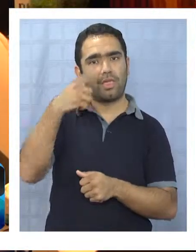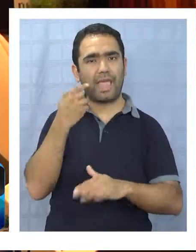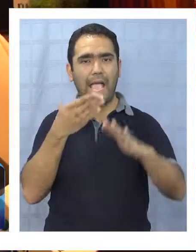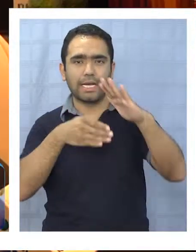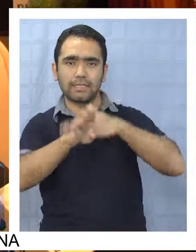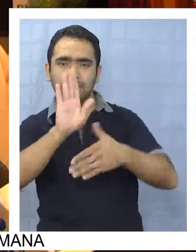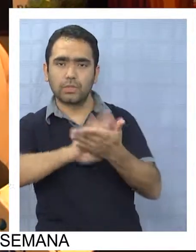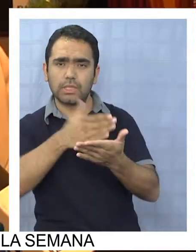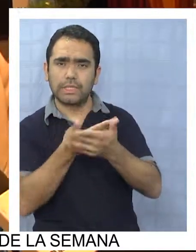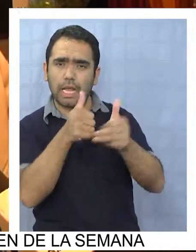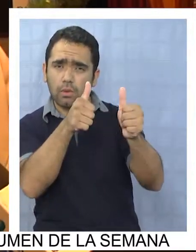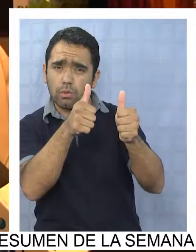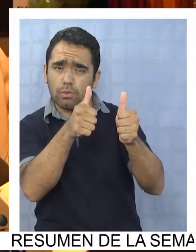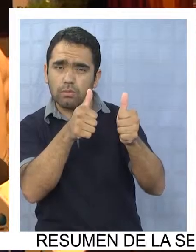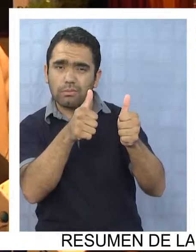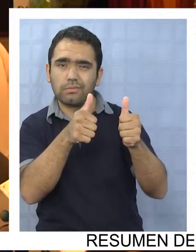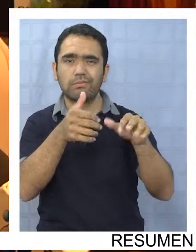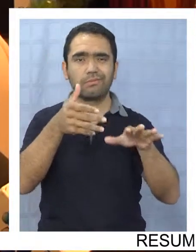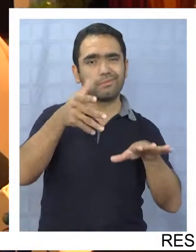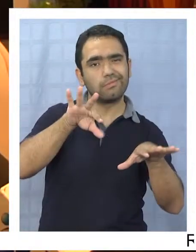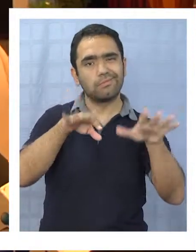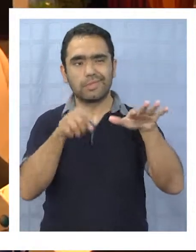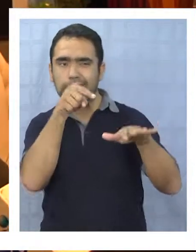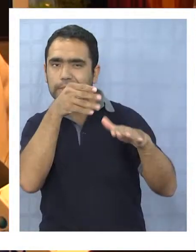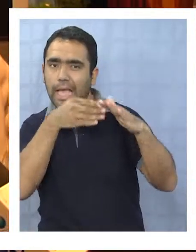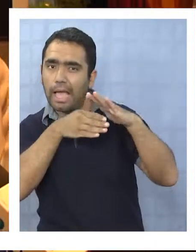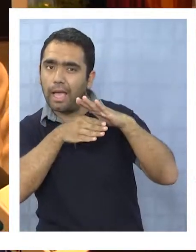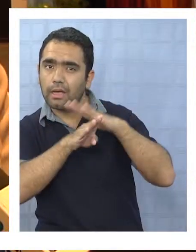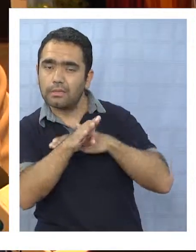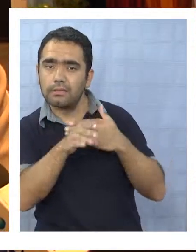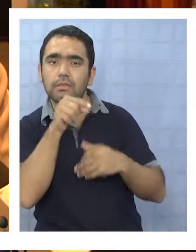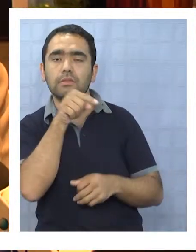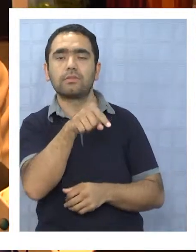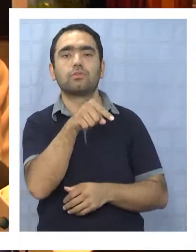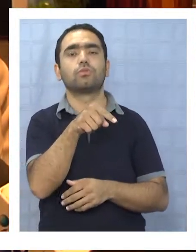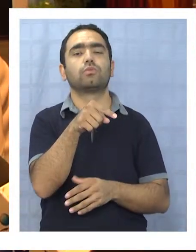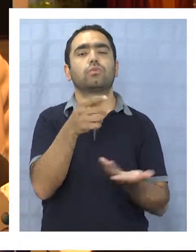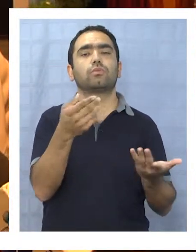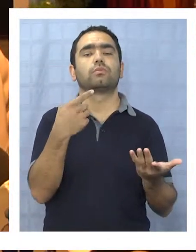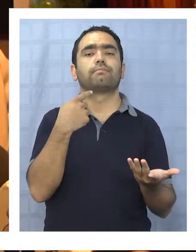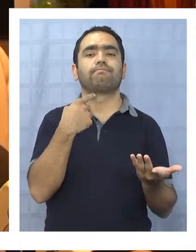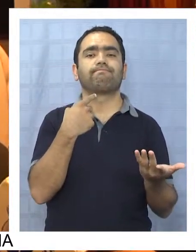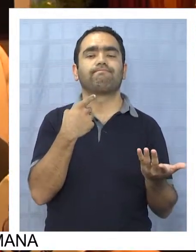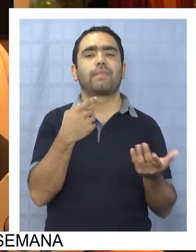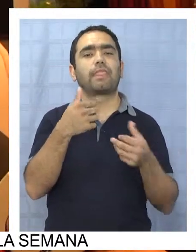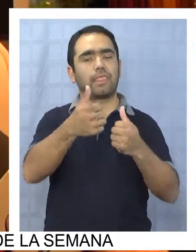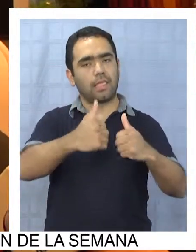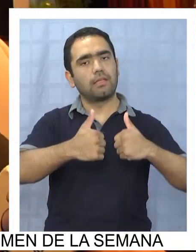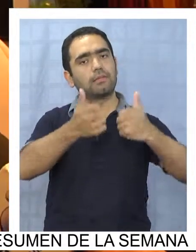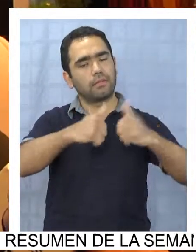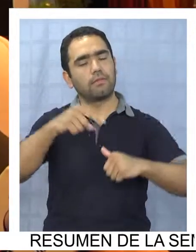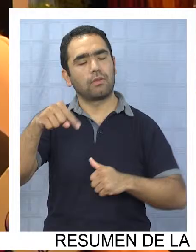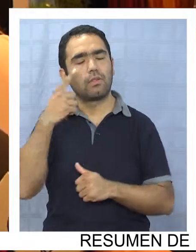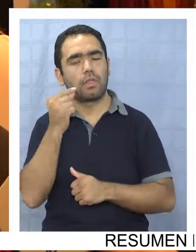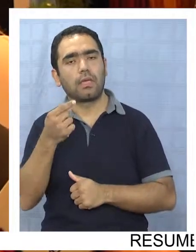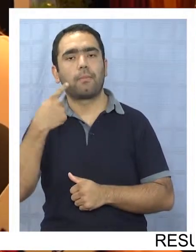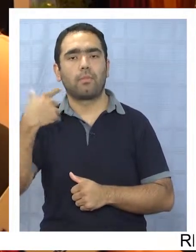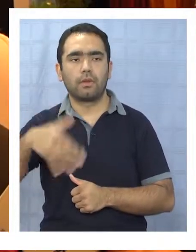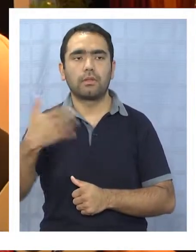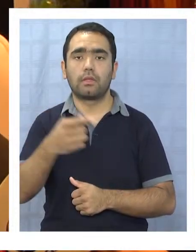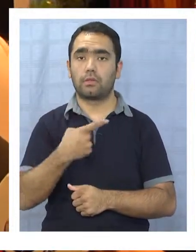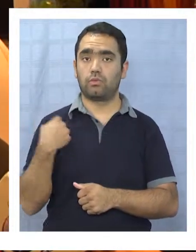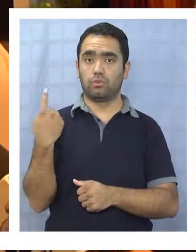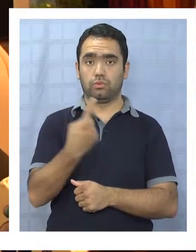duda hoy día el acceso a la salud es probable que sea aquello que para la comunidad sigue siendo un